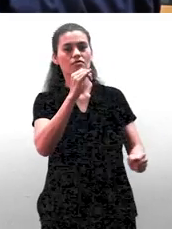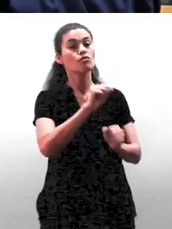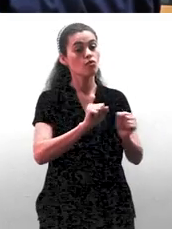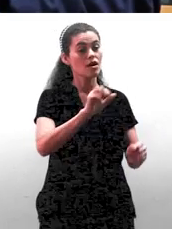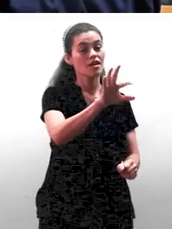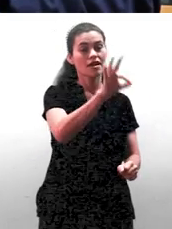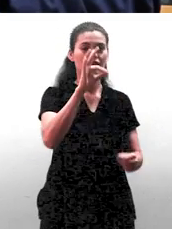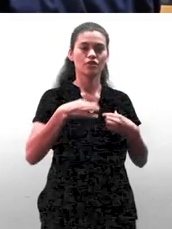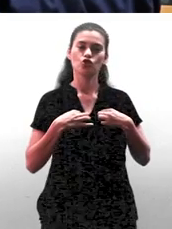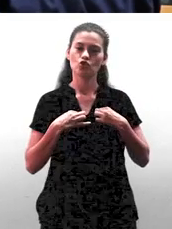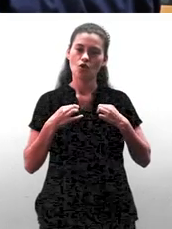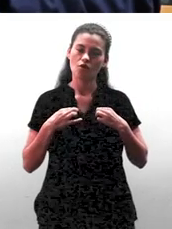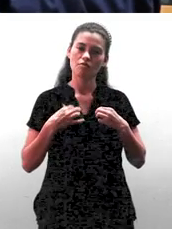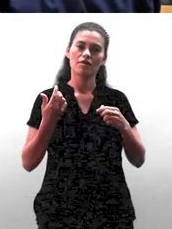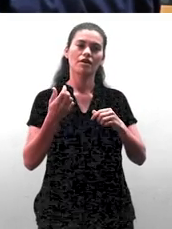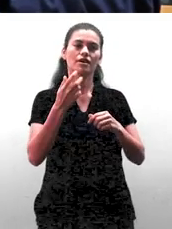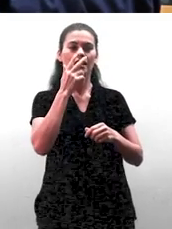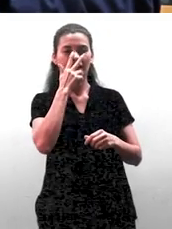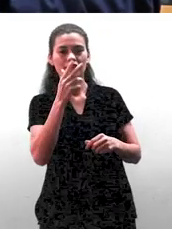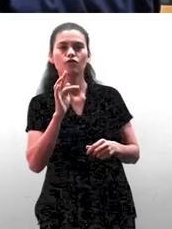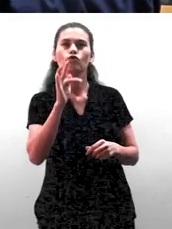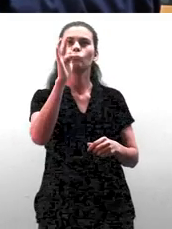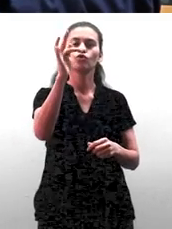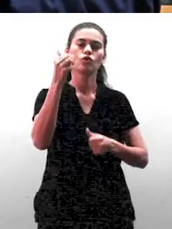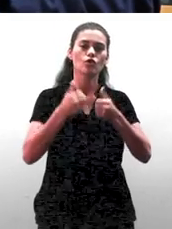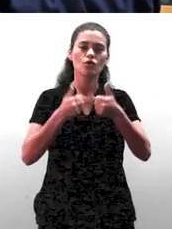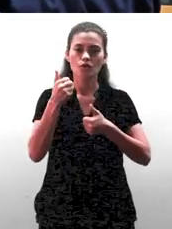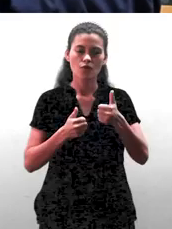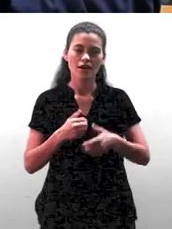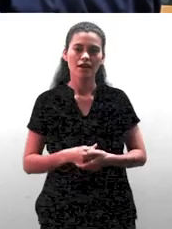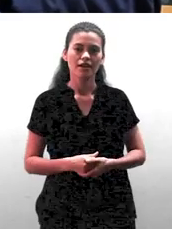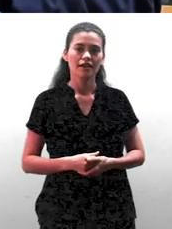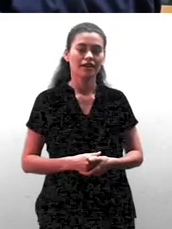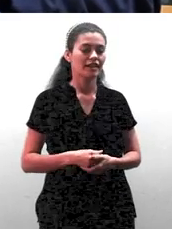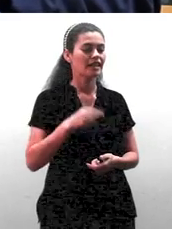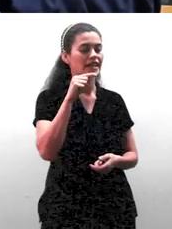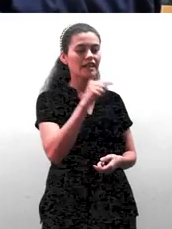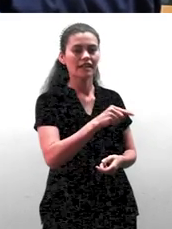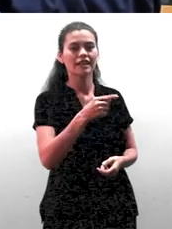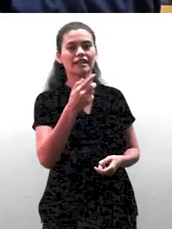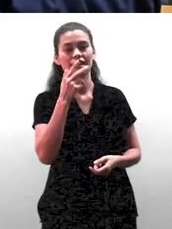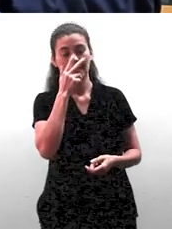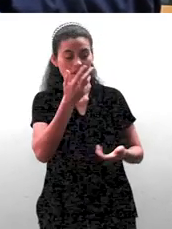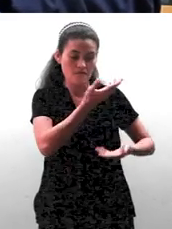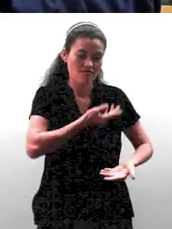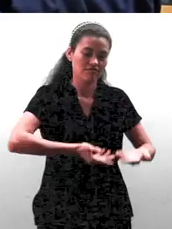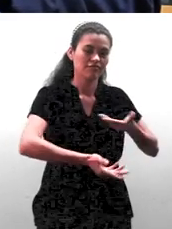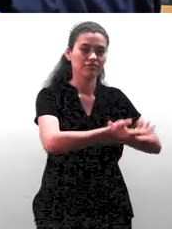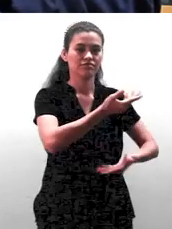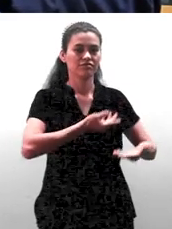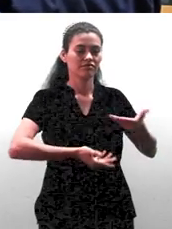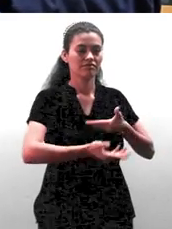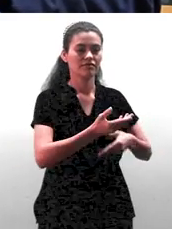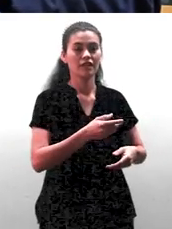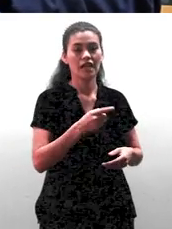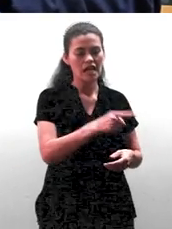decían qué ropa ponerse, a que ellos decían qué quieren hacer, a que ellos nos digan y nos interpelen. Eso es muy importante, ¿verdad? Que